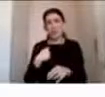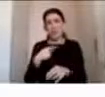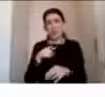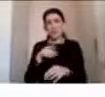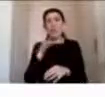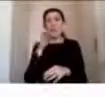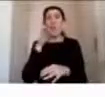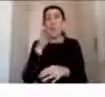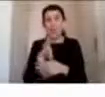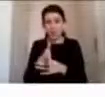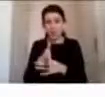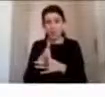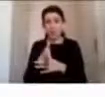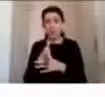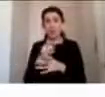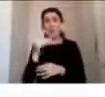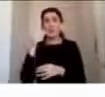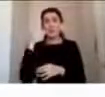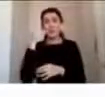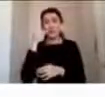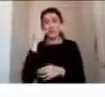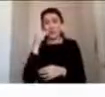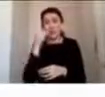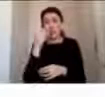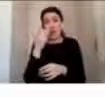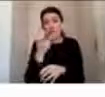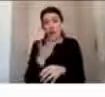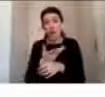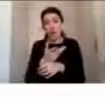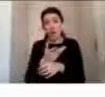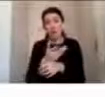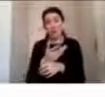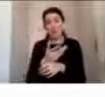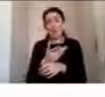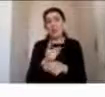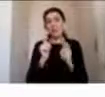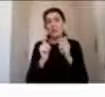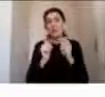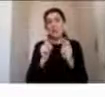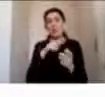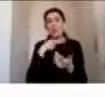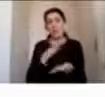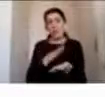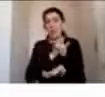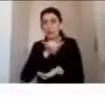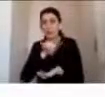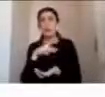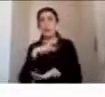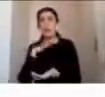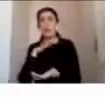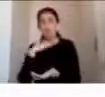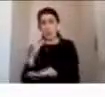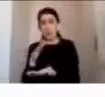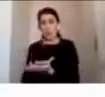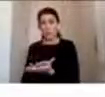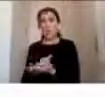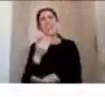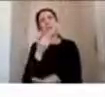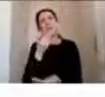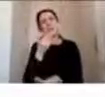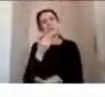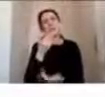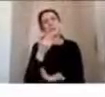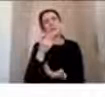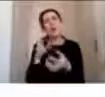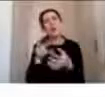involucrados niños con riesgo vital y posteriormente el fallecimiento, y que tiene que ver también con la percepción del riesgo. Yo no lo